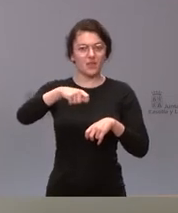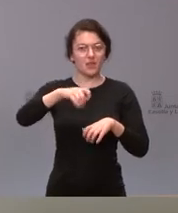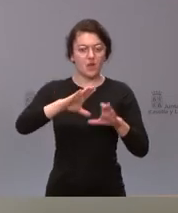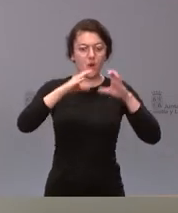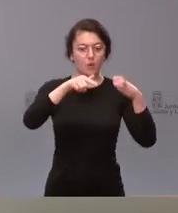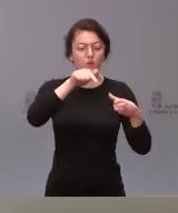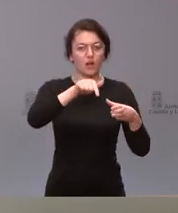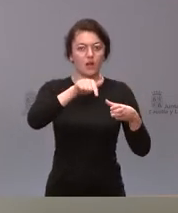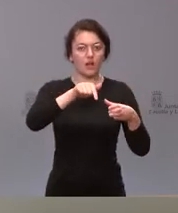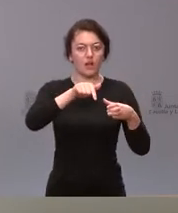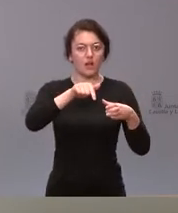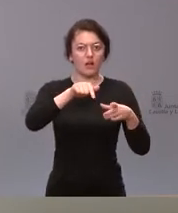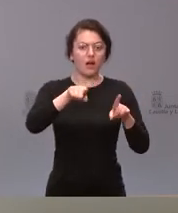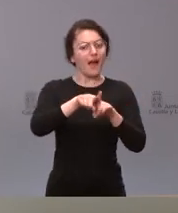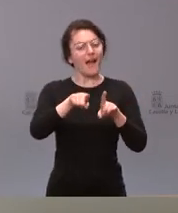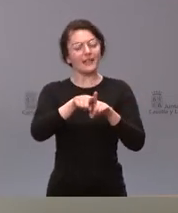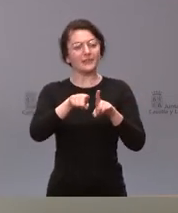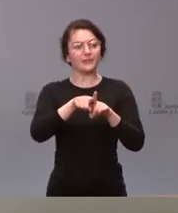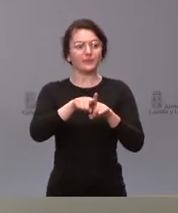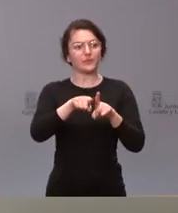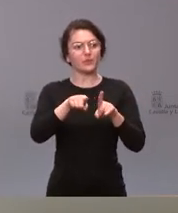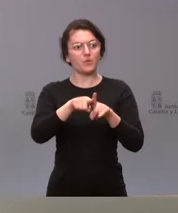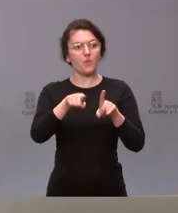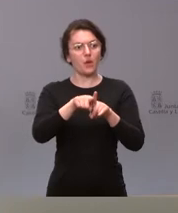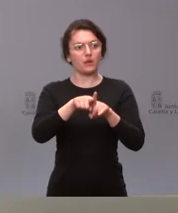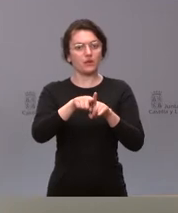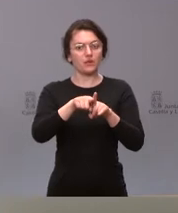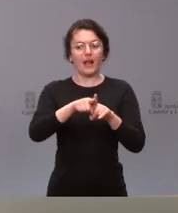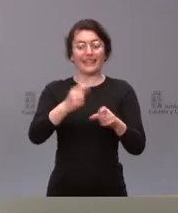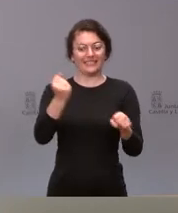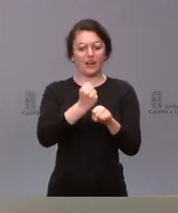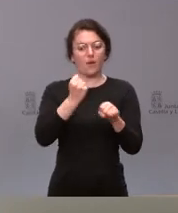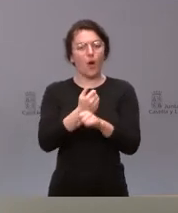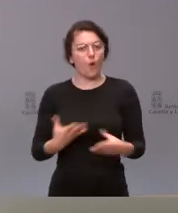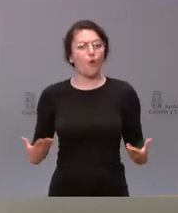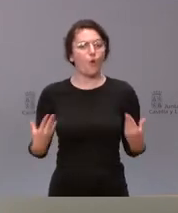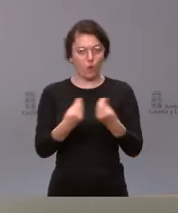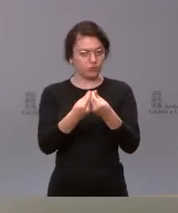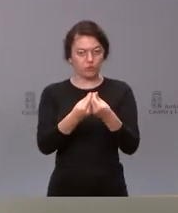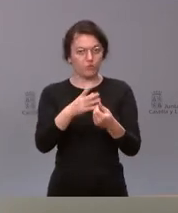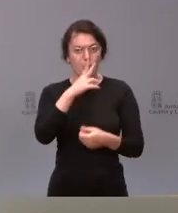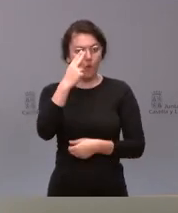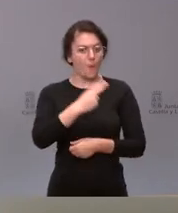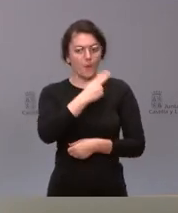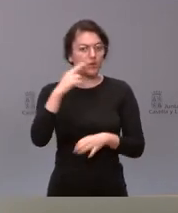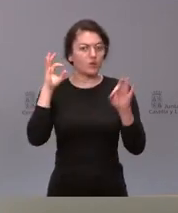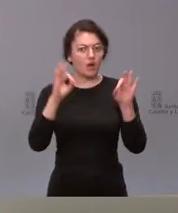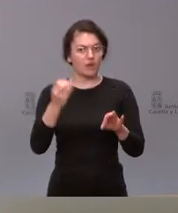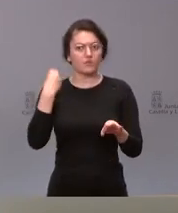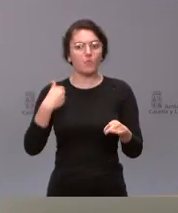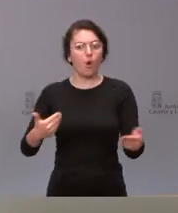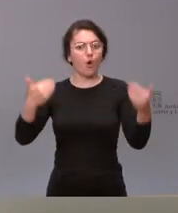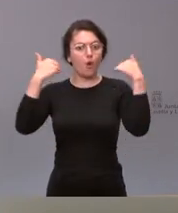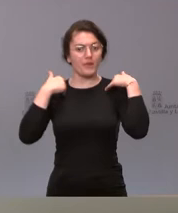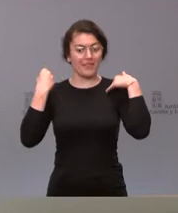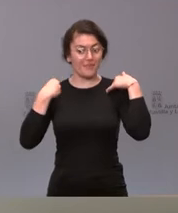colegiadamente y vamos a trabajar conjuntamente y ese es el compromiso que tenemos en las competencias que tiene esa comisión delegada